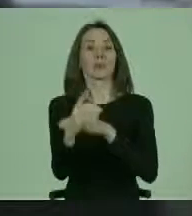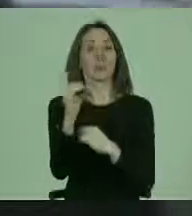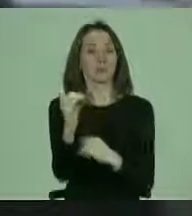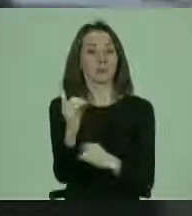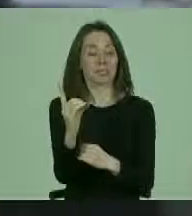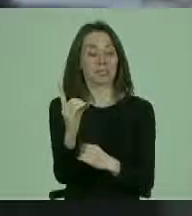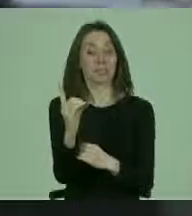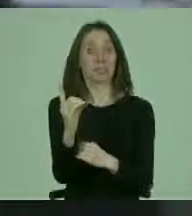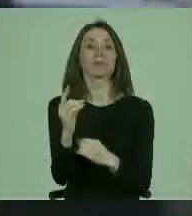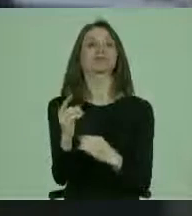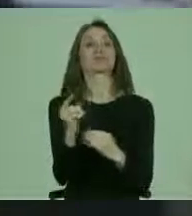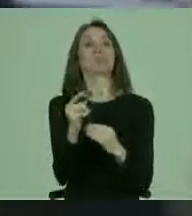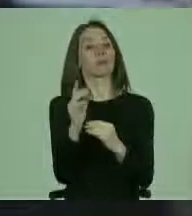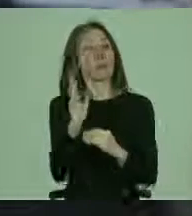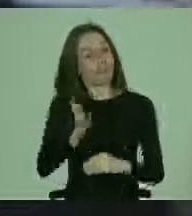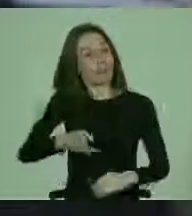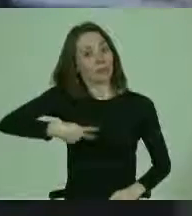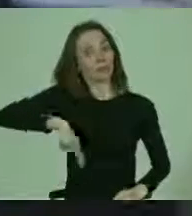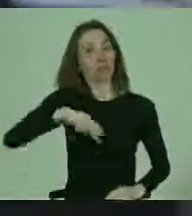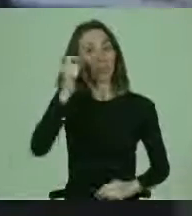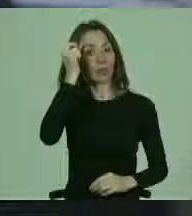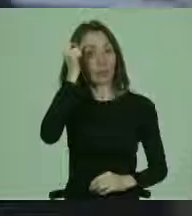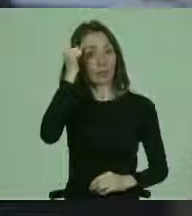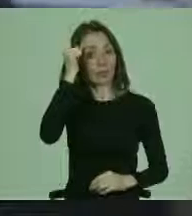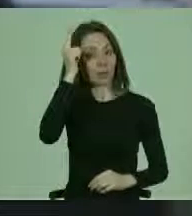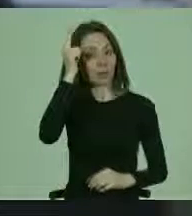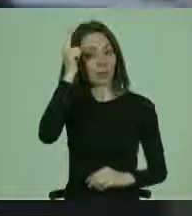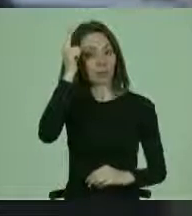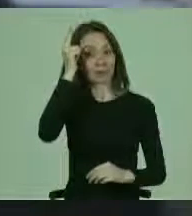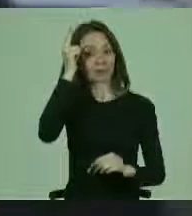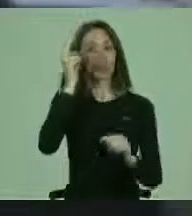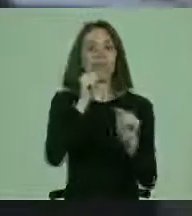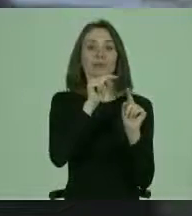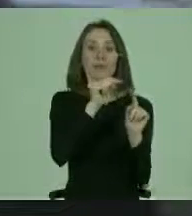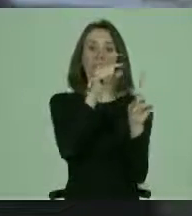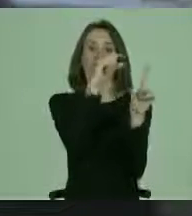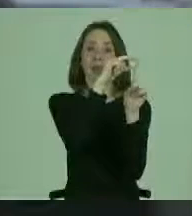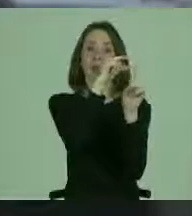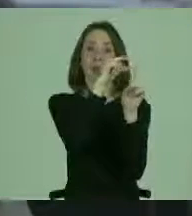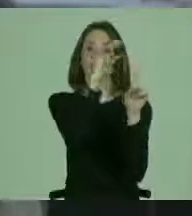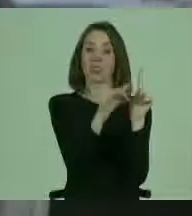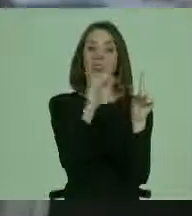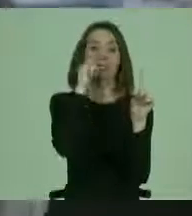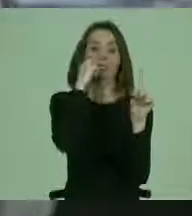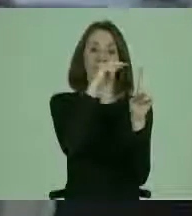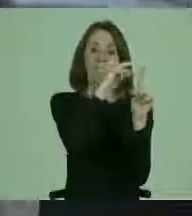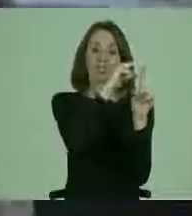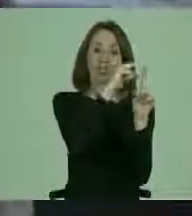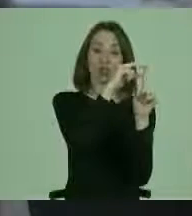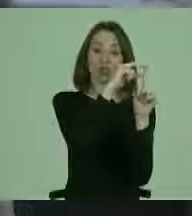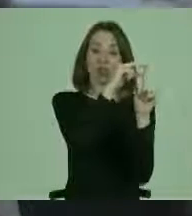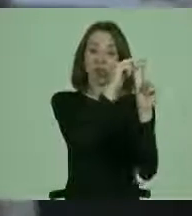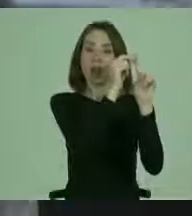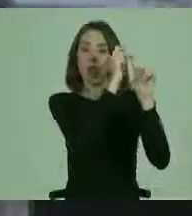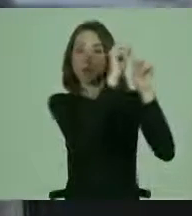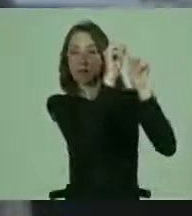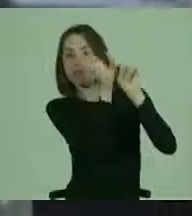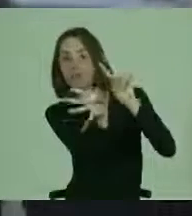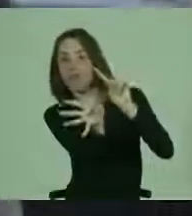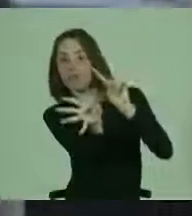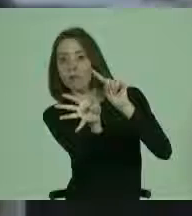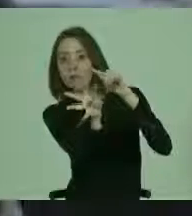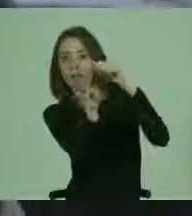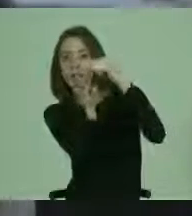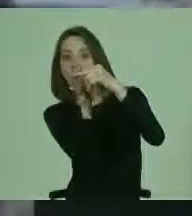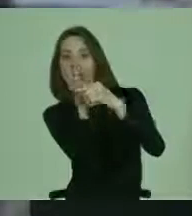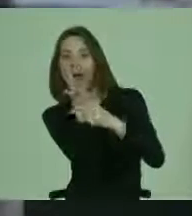entonces tenemos que entender que a base de esta definición podemos extraer los elementos que